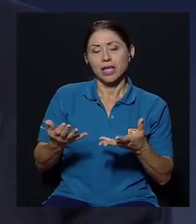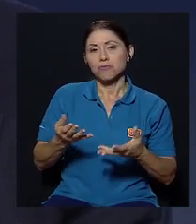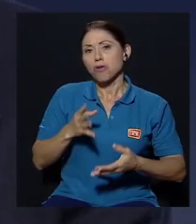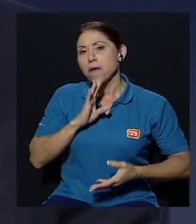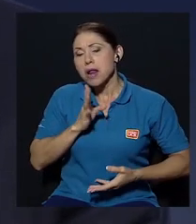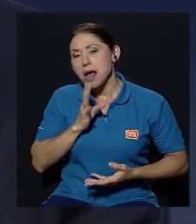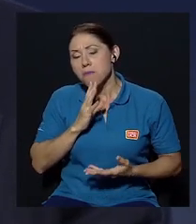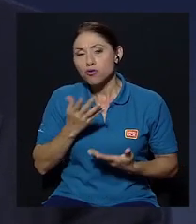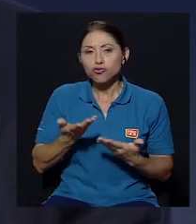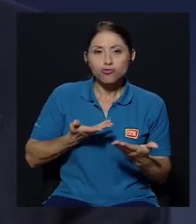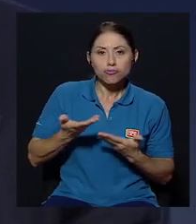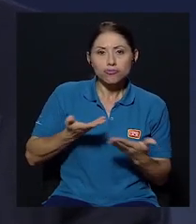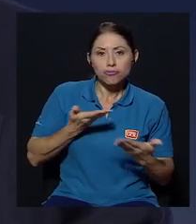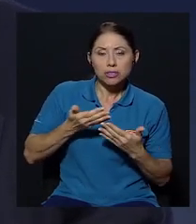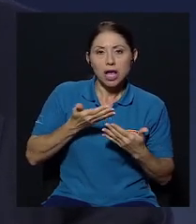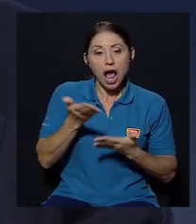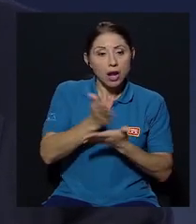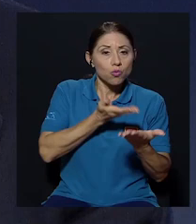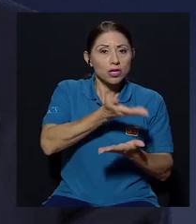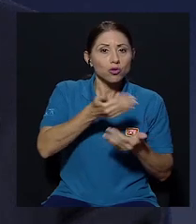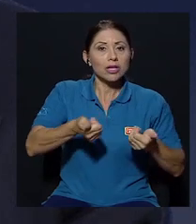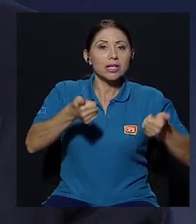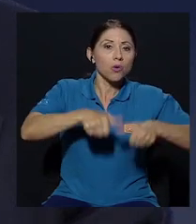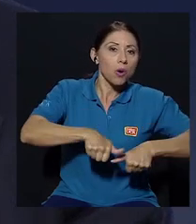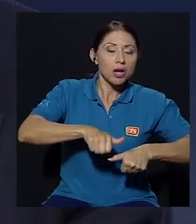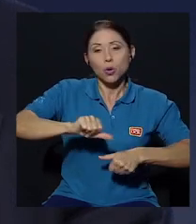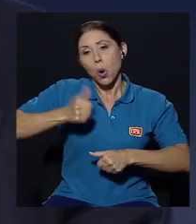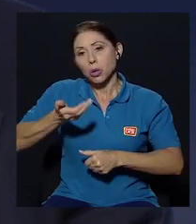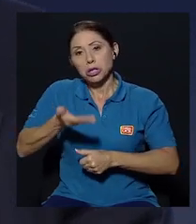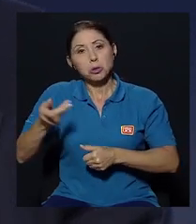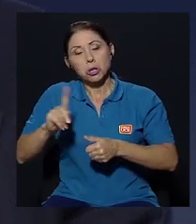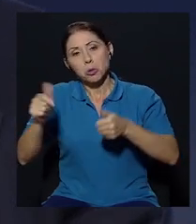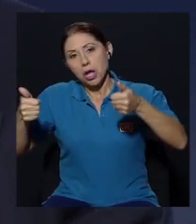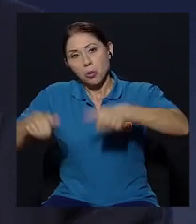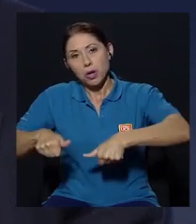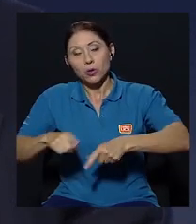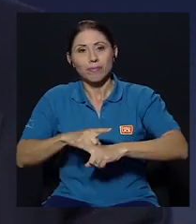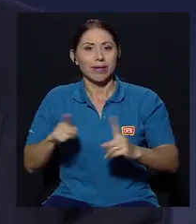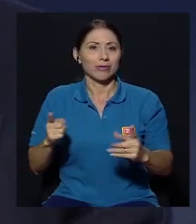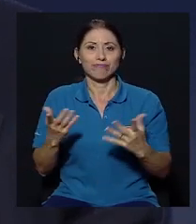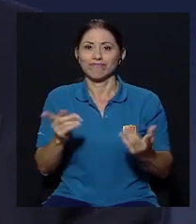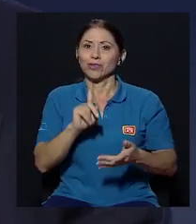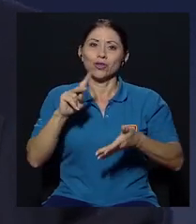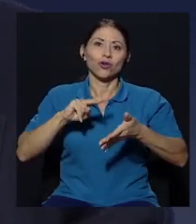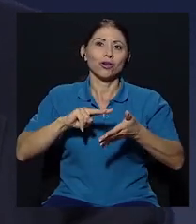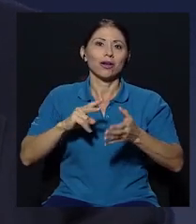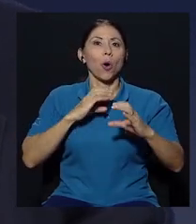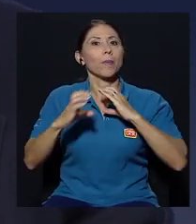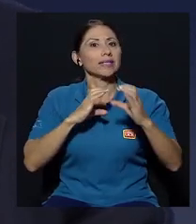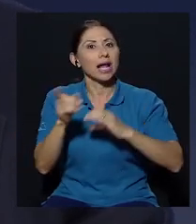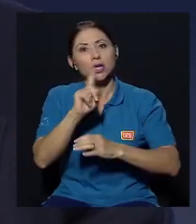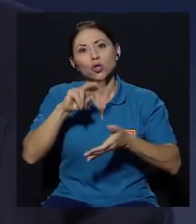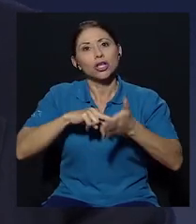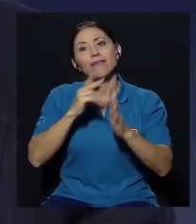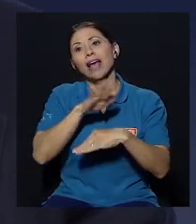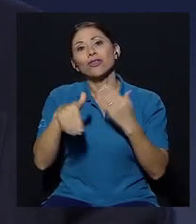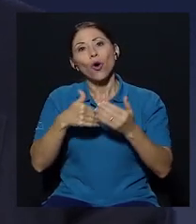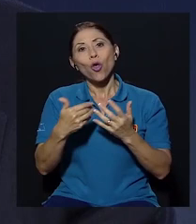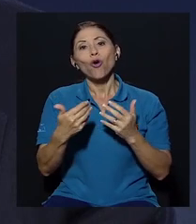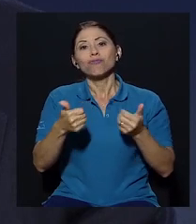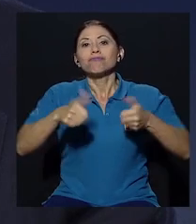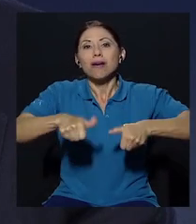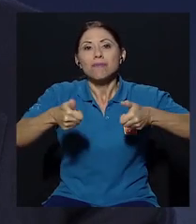y hablamos y estamos de acuerdo en unas cosas en otras no pero es que jamás se trata el conversar el que estemos de acuerdo